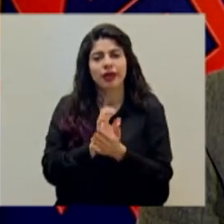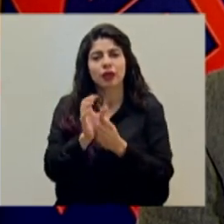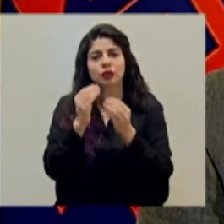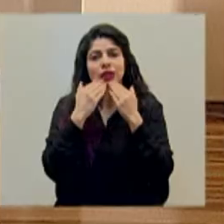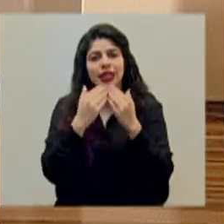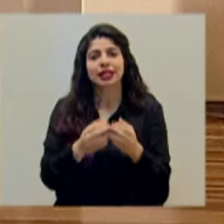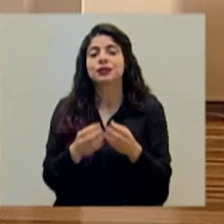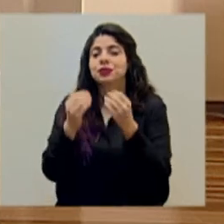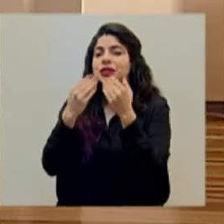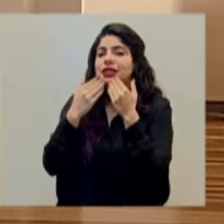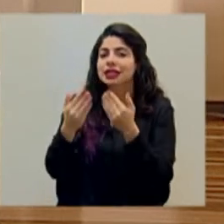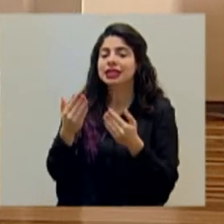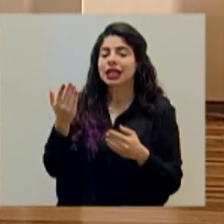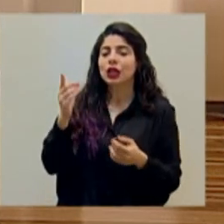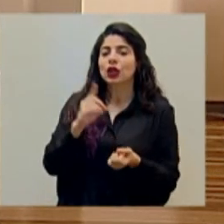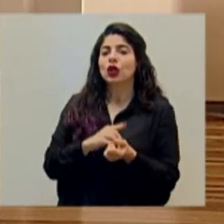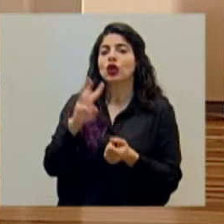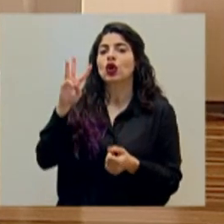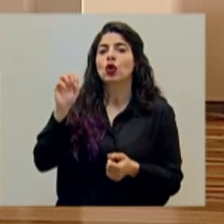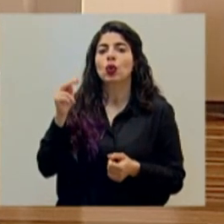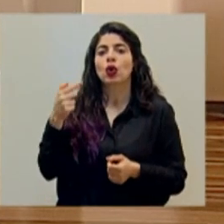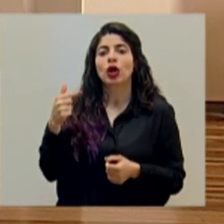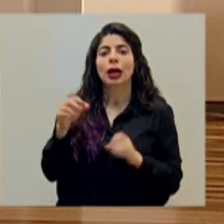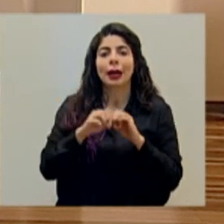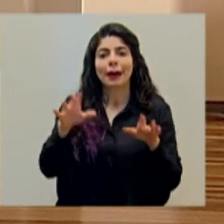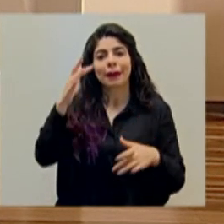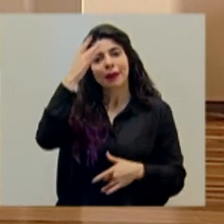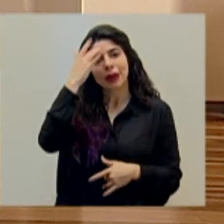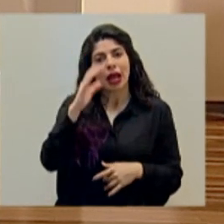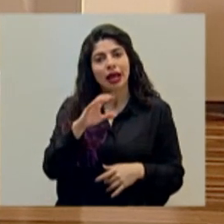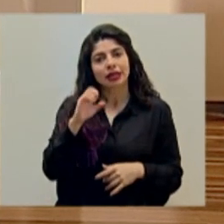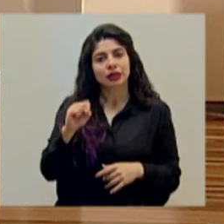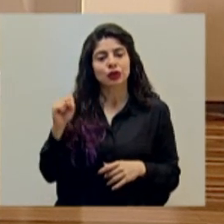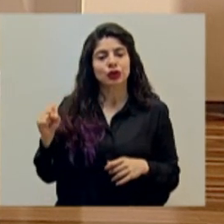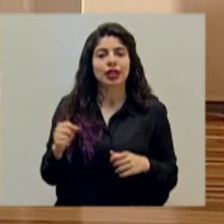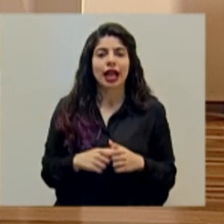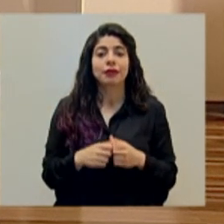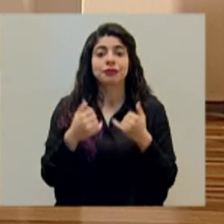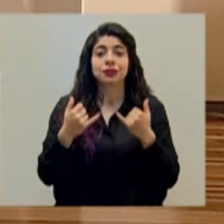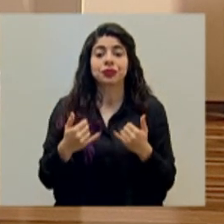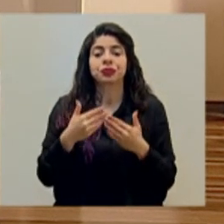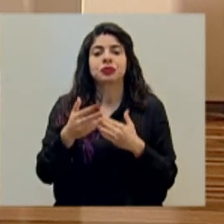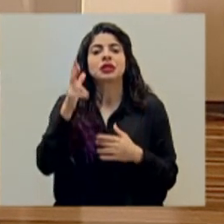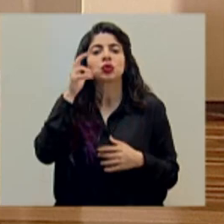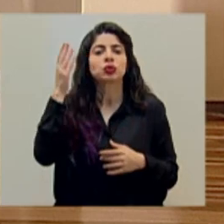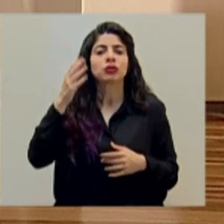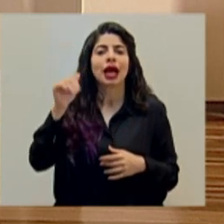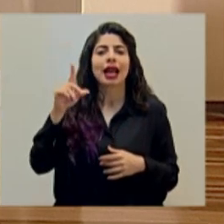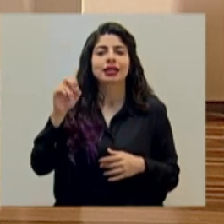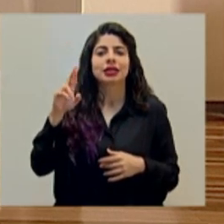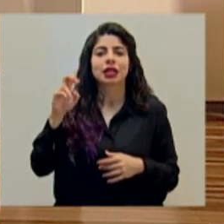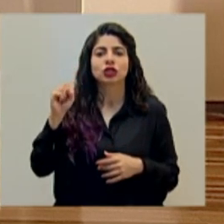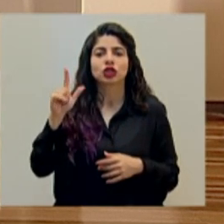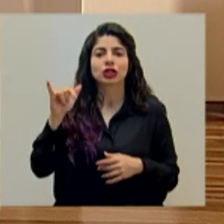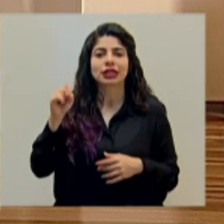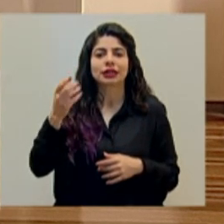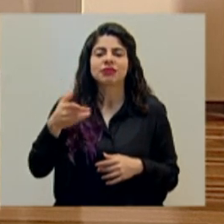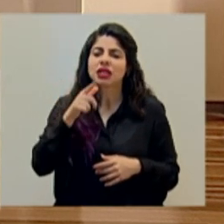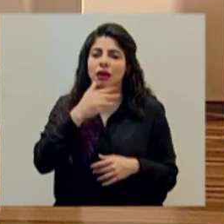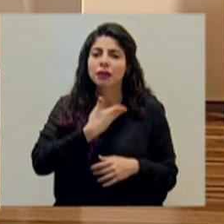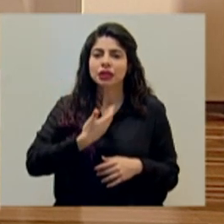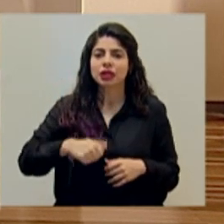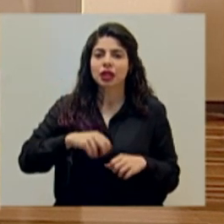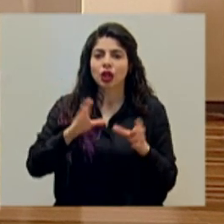a todos. Muchas gracias al doctor Wom, epidemiólogo de la Caja Costarricense de Seguro Social. Vamos a escuchar al señor Alexander Solís, presidente de la